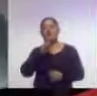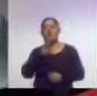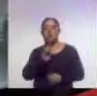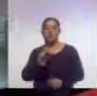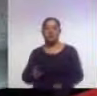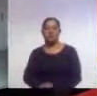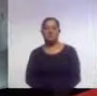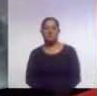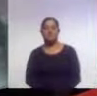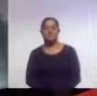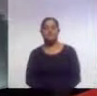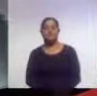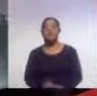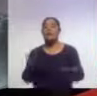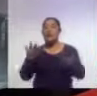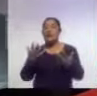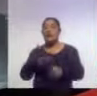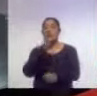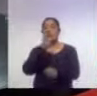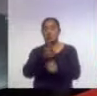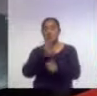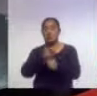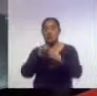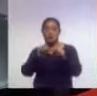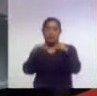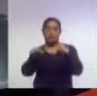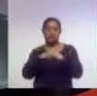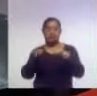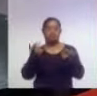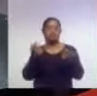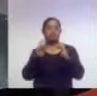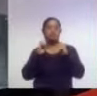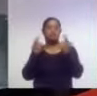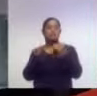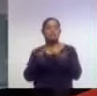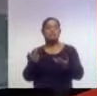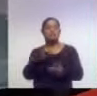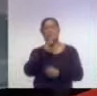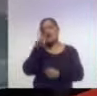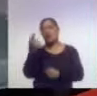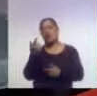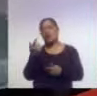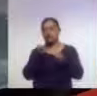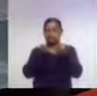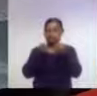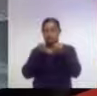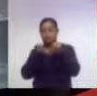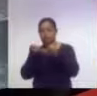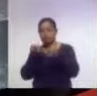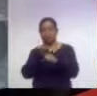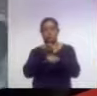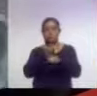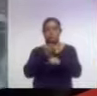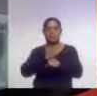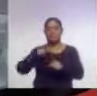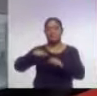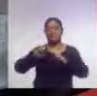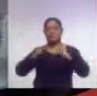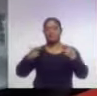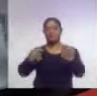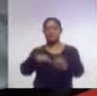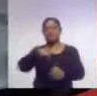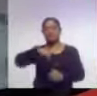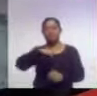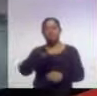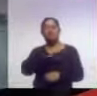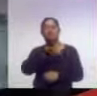Y se realizó la segunda sesión ordinaria del Consejo Ciudadano de Mejora Regulatoria en el Estado. Sus integrantes buscan mejorar